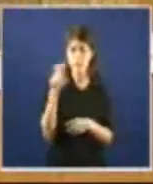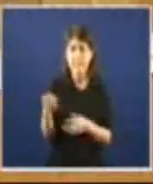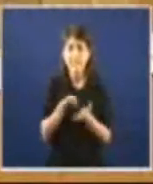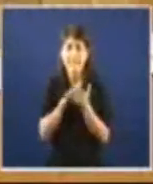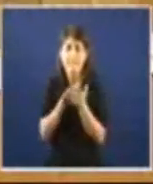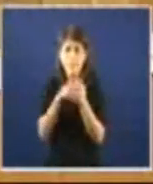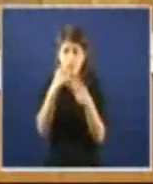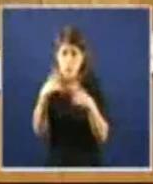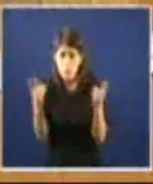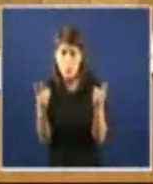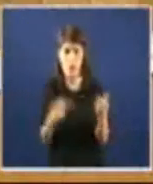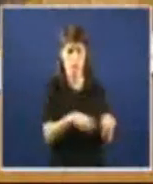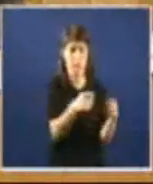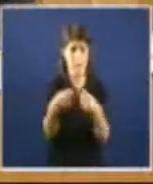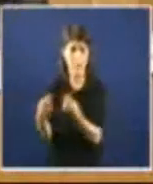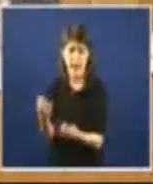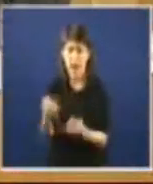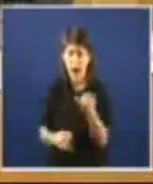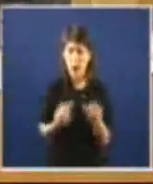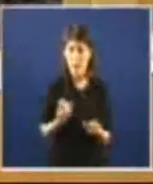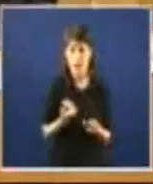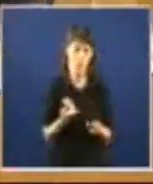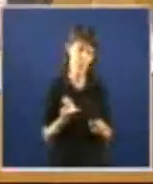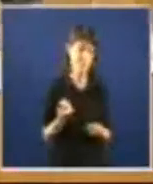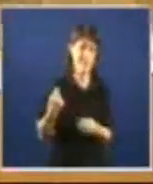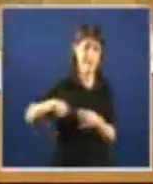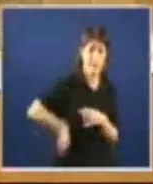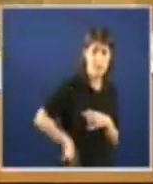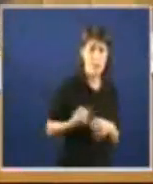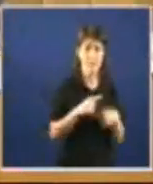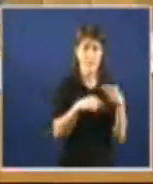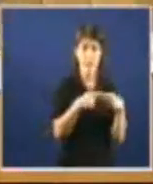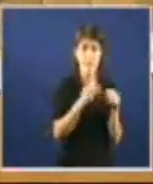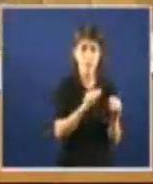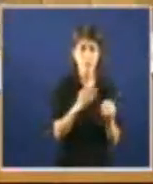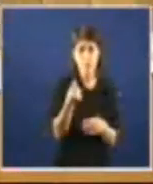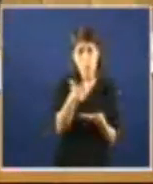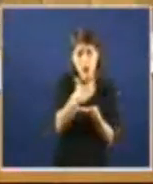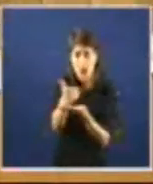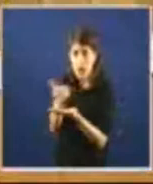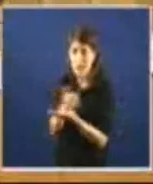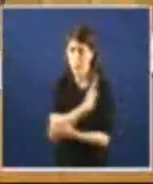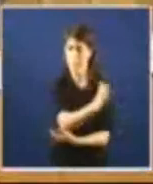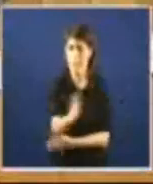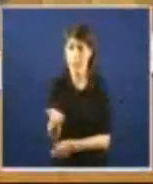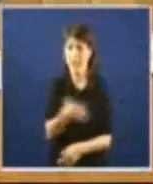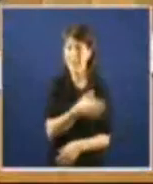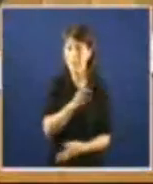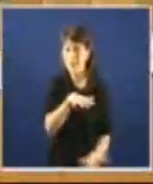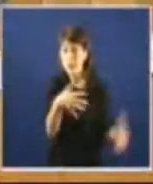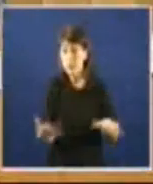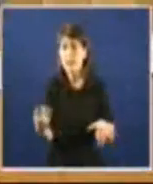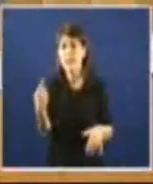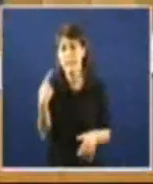sociais está a provocar un caída constante da renda salariais dos ingresos das familias e das prestacións gratuitas de servicio que se traduce nunha